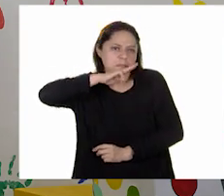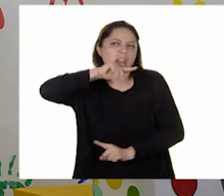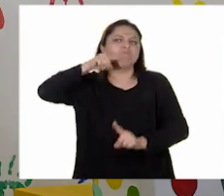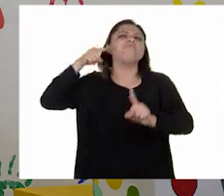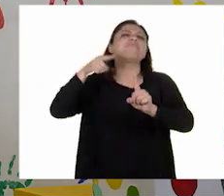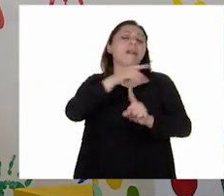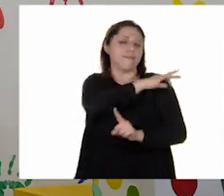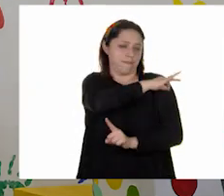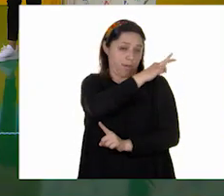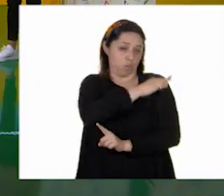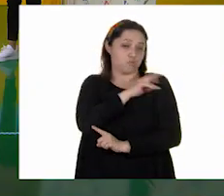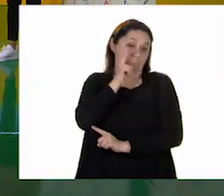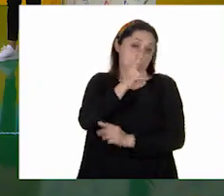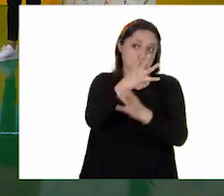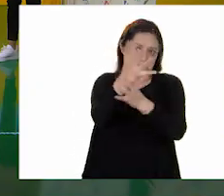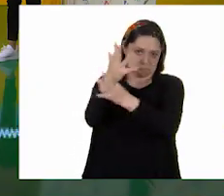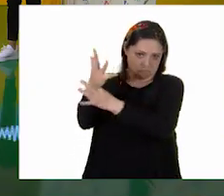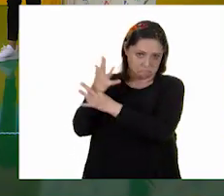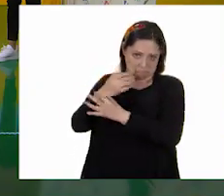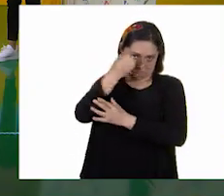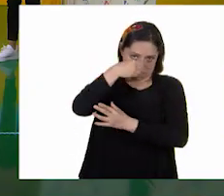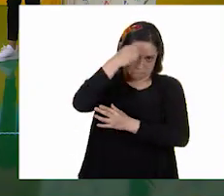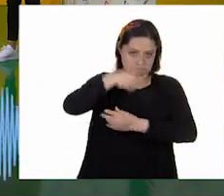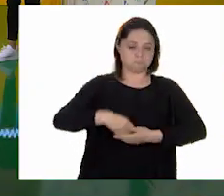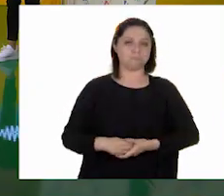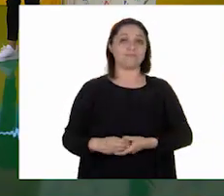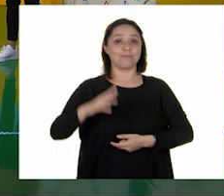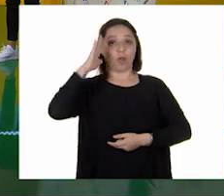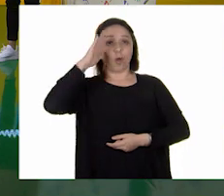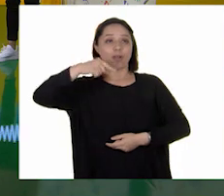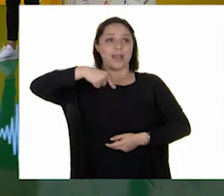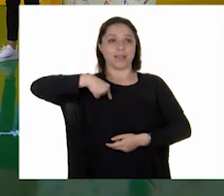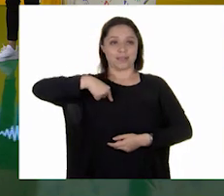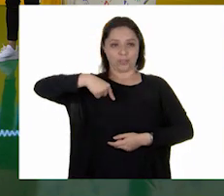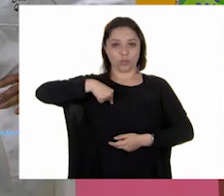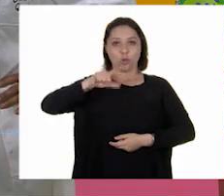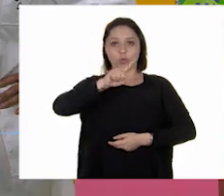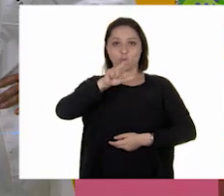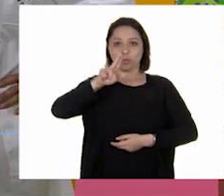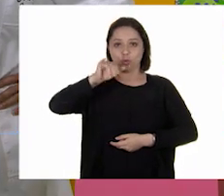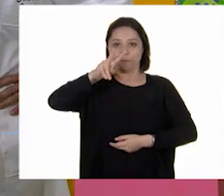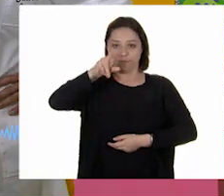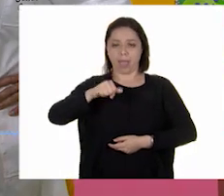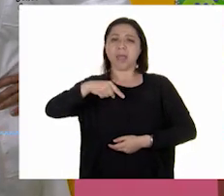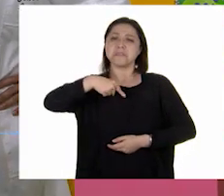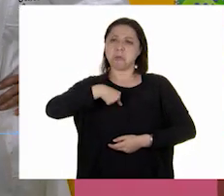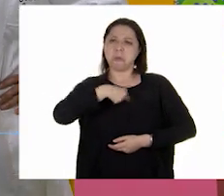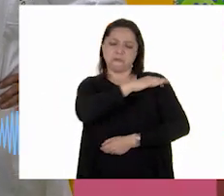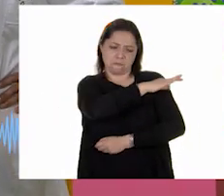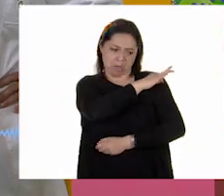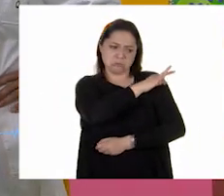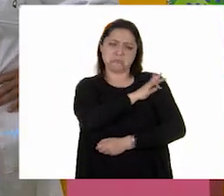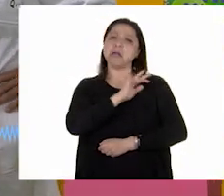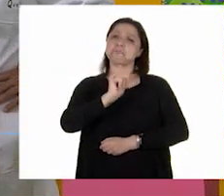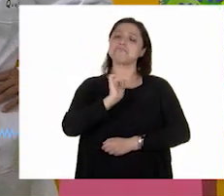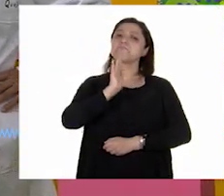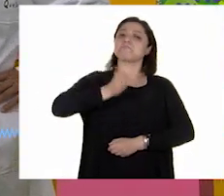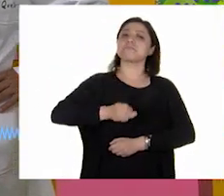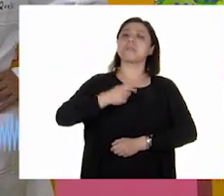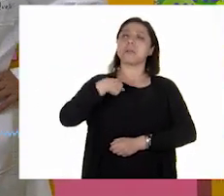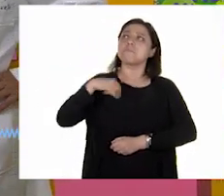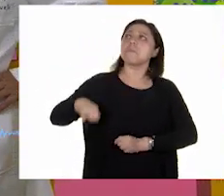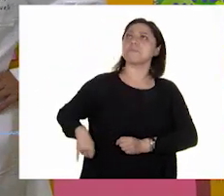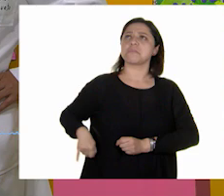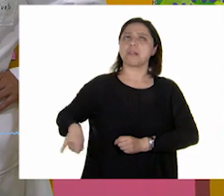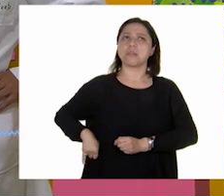vacunas? Adelante. Hola, doctora Keto. Soy su paciente Lluvia. Yo sí me quiero vacunar, porque me interesa